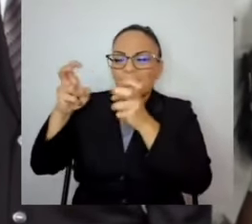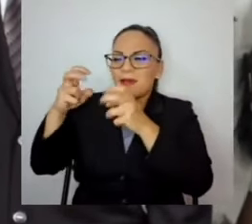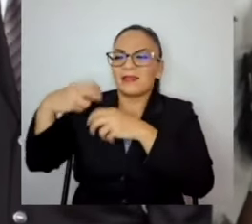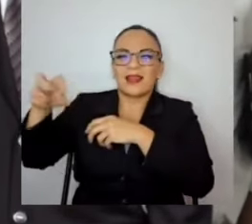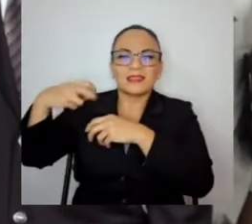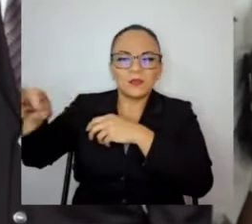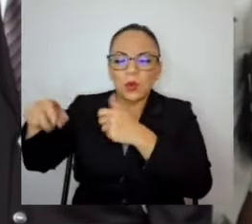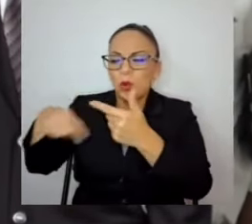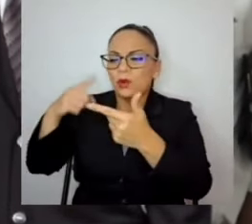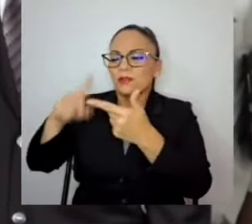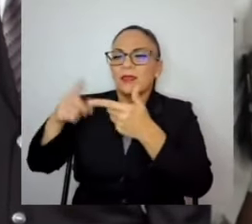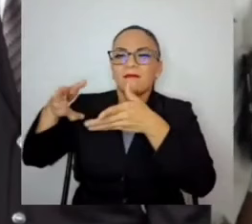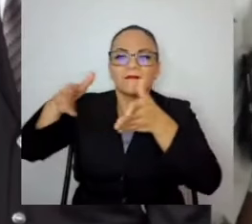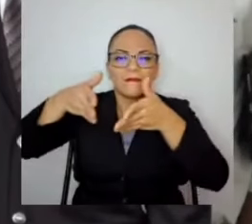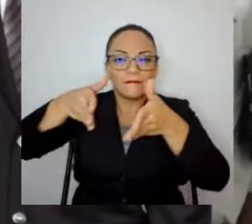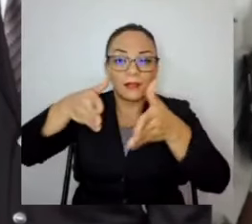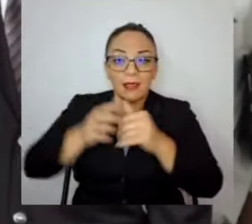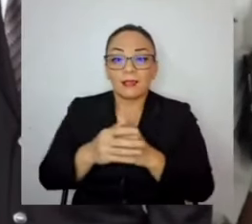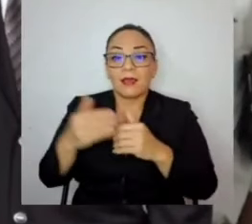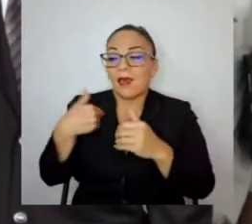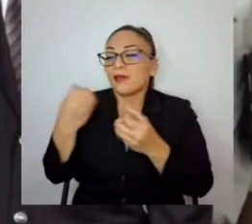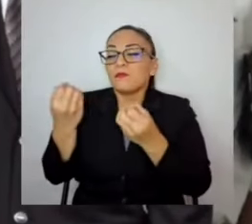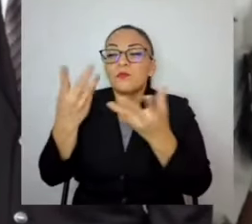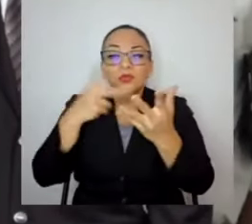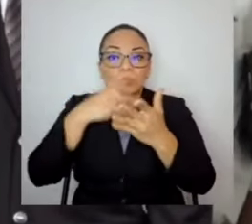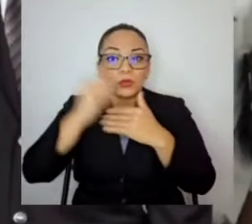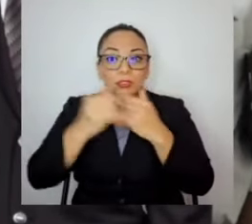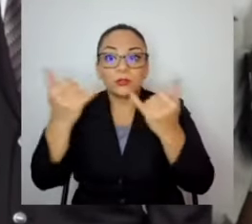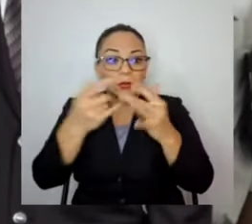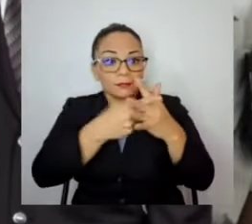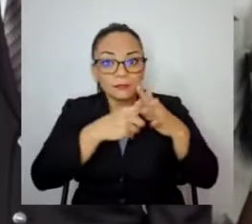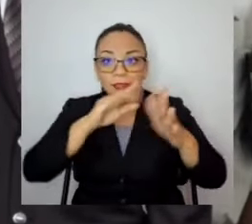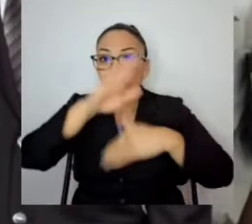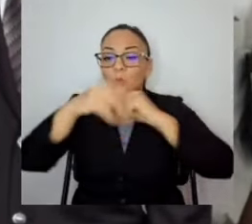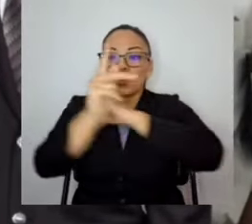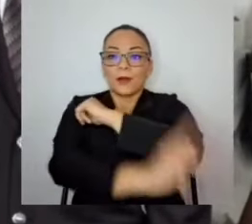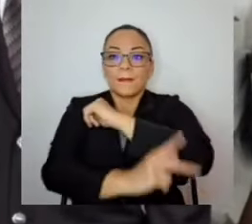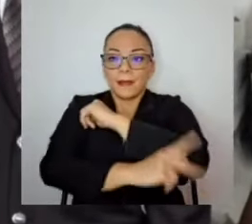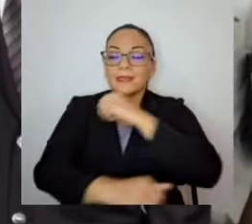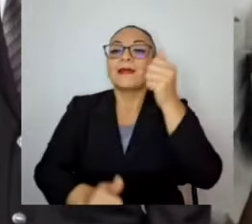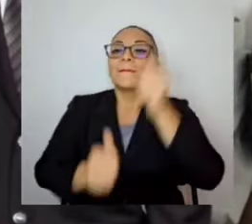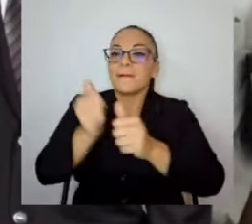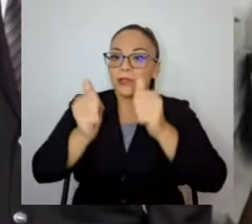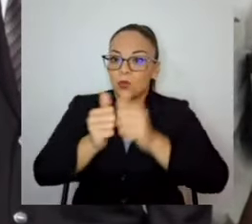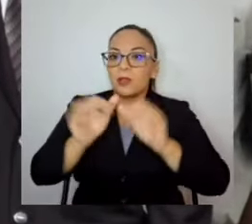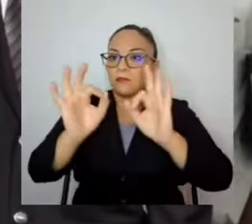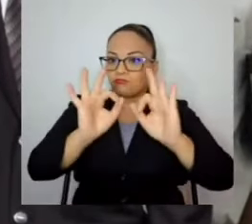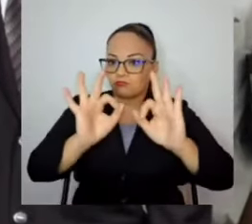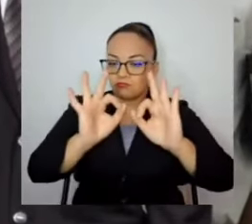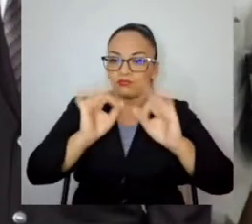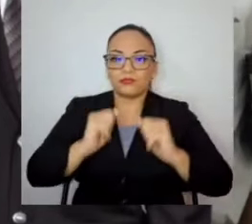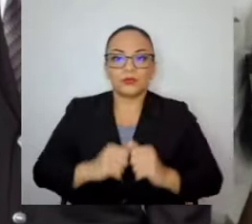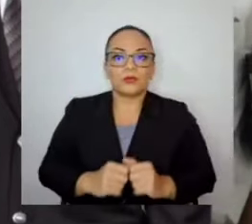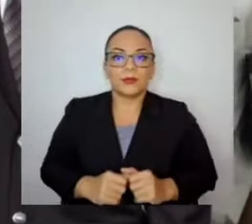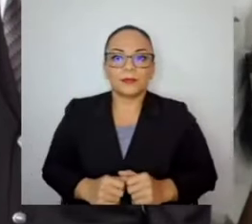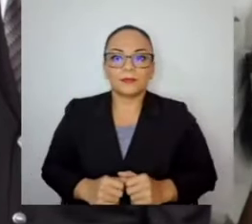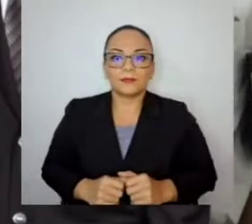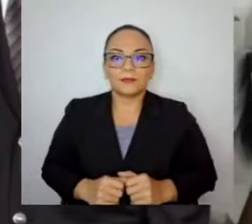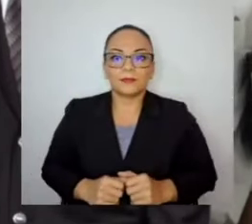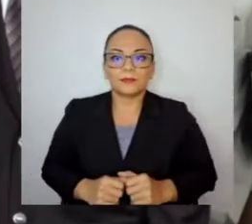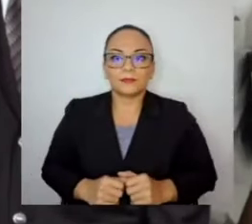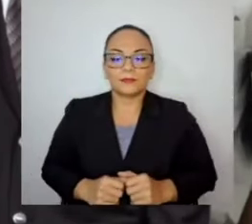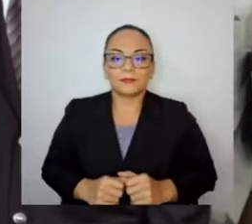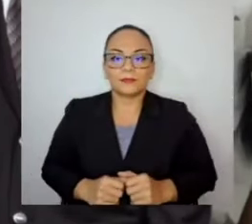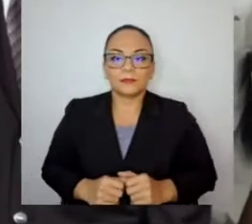proyectos en este momento en todo el país. La mayoría funcionan y aquí hubo un error